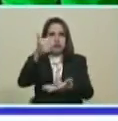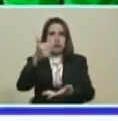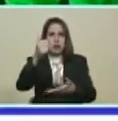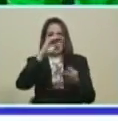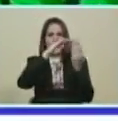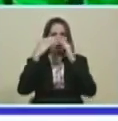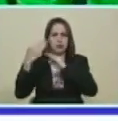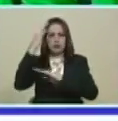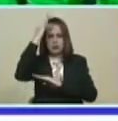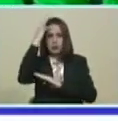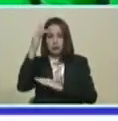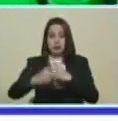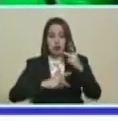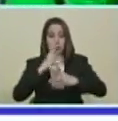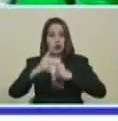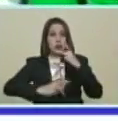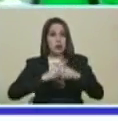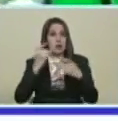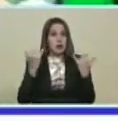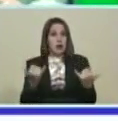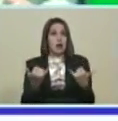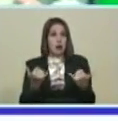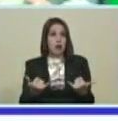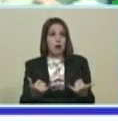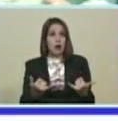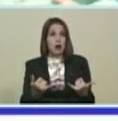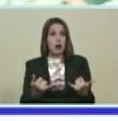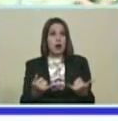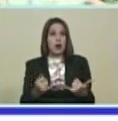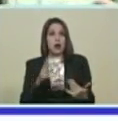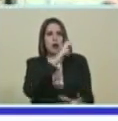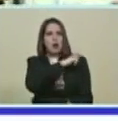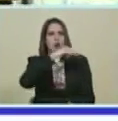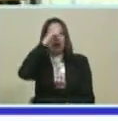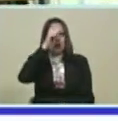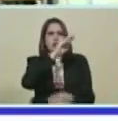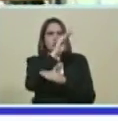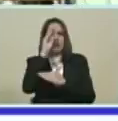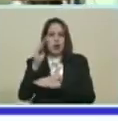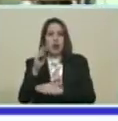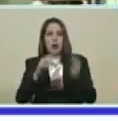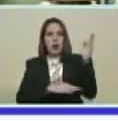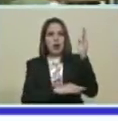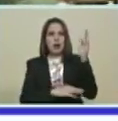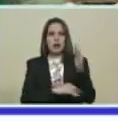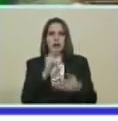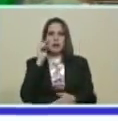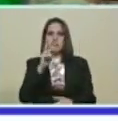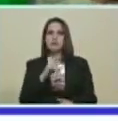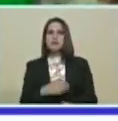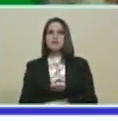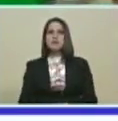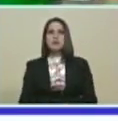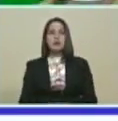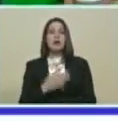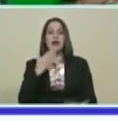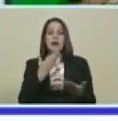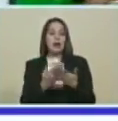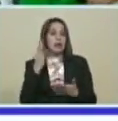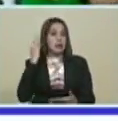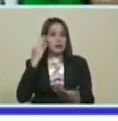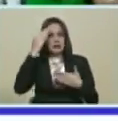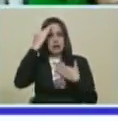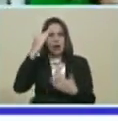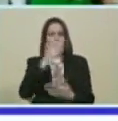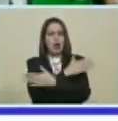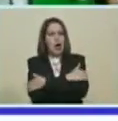comunales Produciendo Ahora bueno Comandante Reyes Protector del Estado Lara Bueno Gracias Jesse Mi saludo